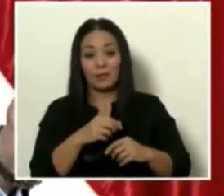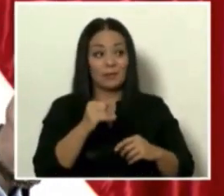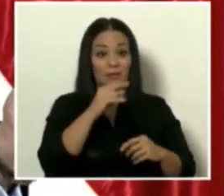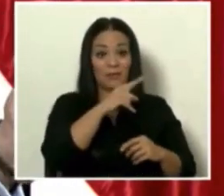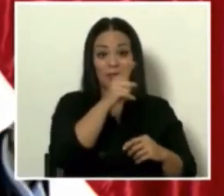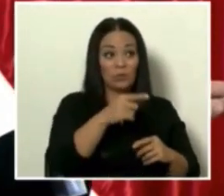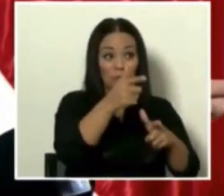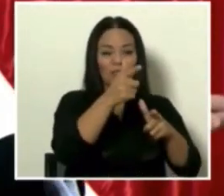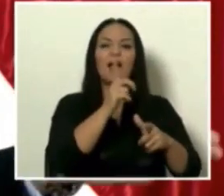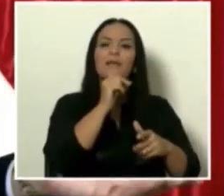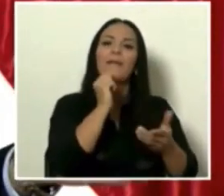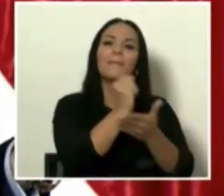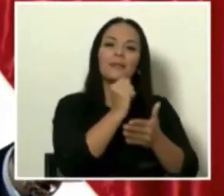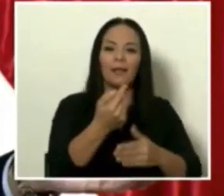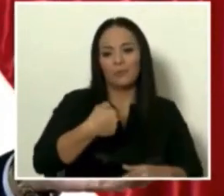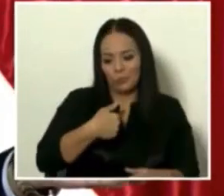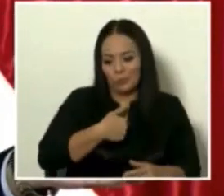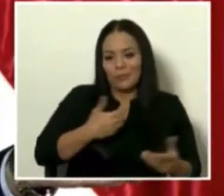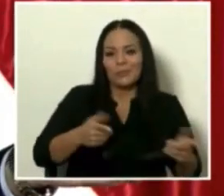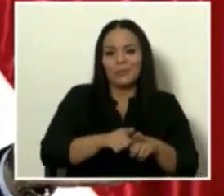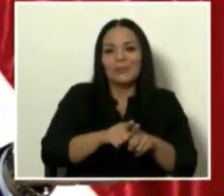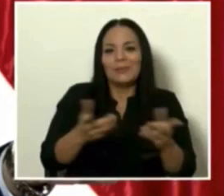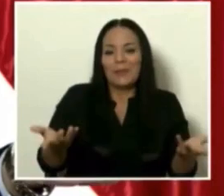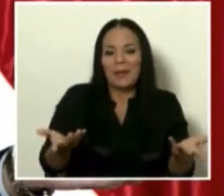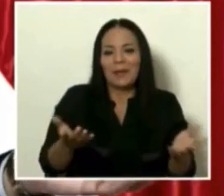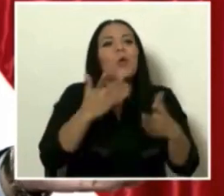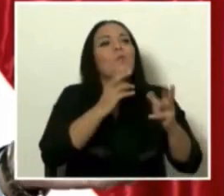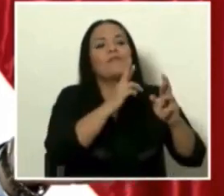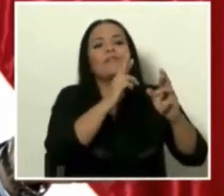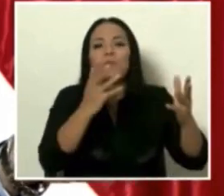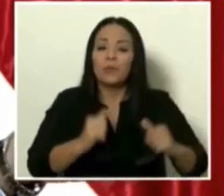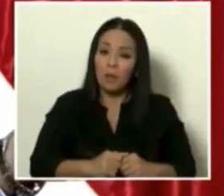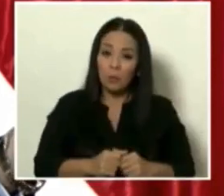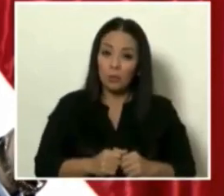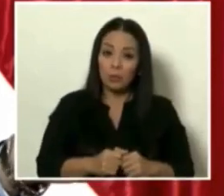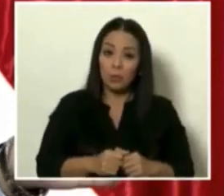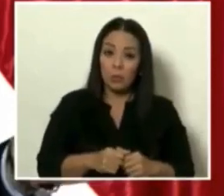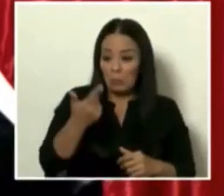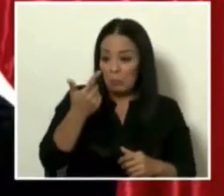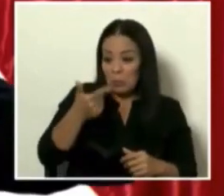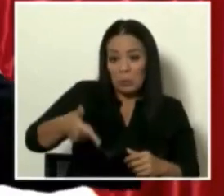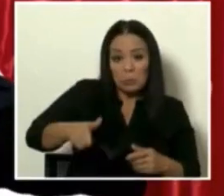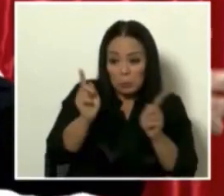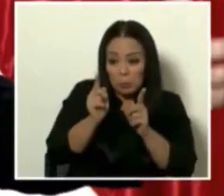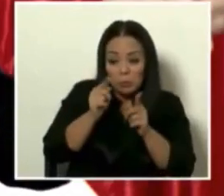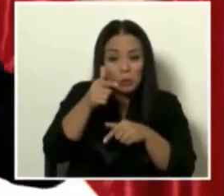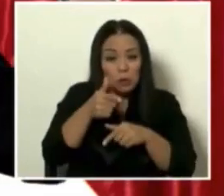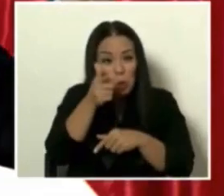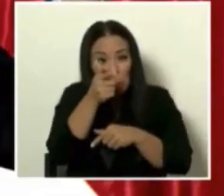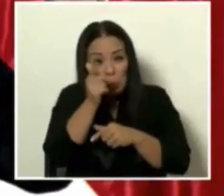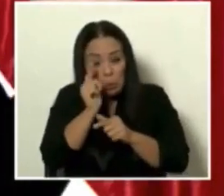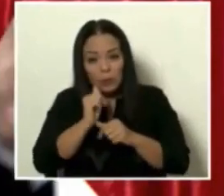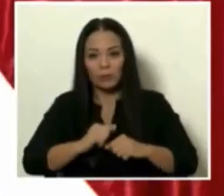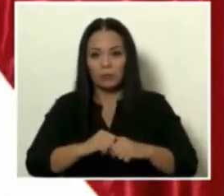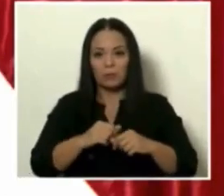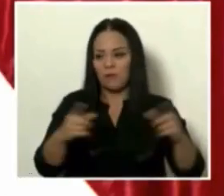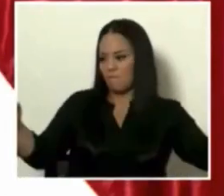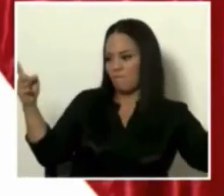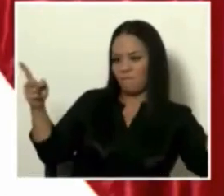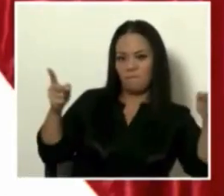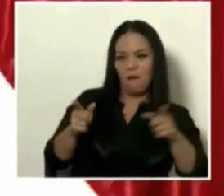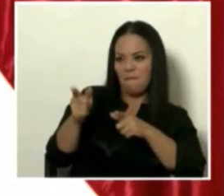¿Cómo respondemos? ¿Con una pistolita 9 milímetros contra un fusil de largo